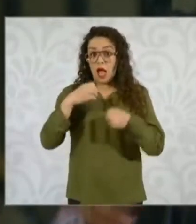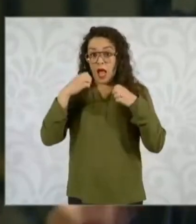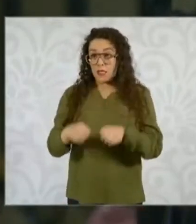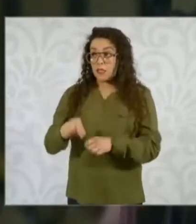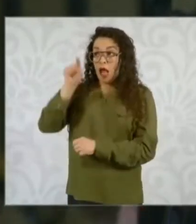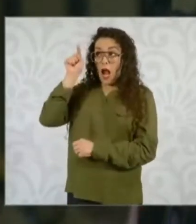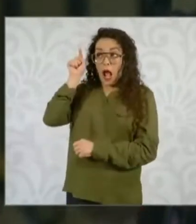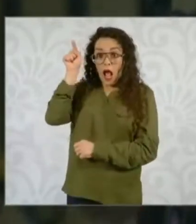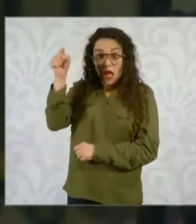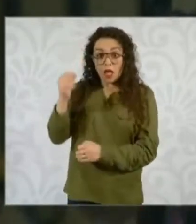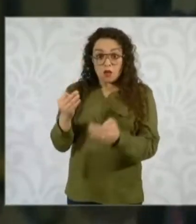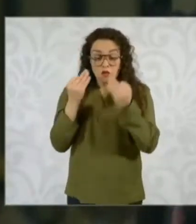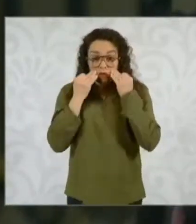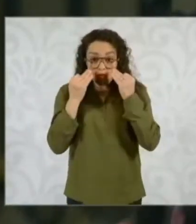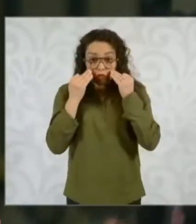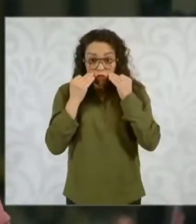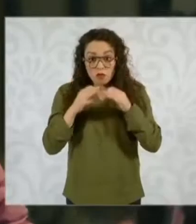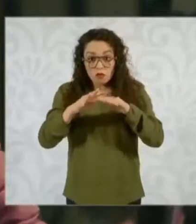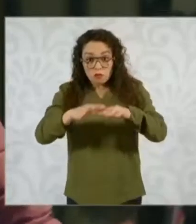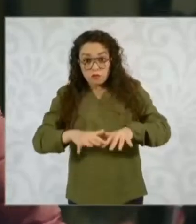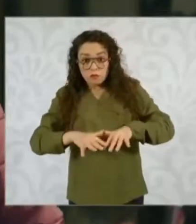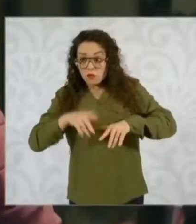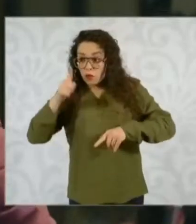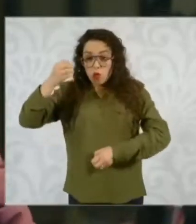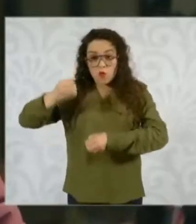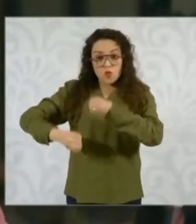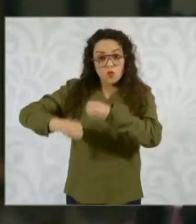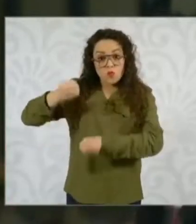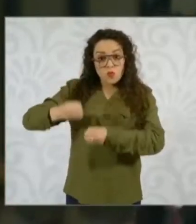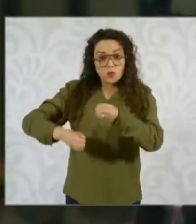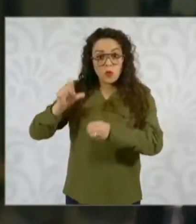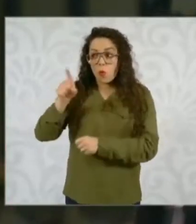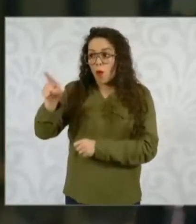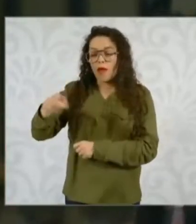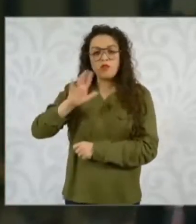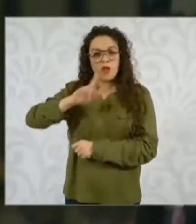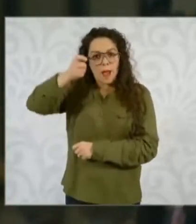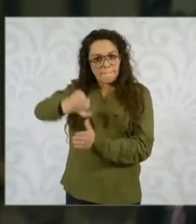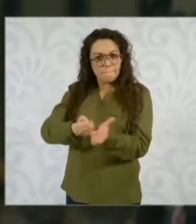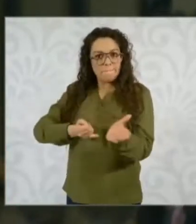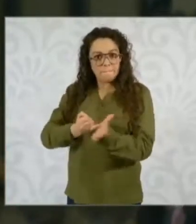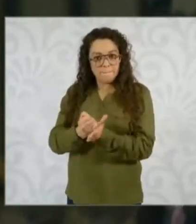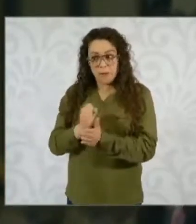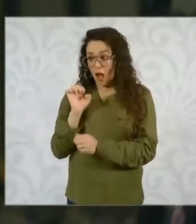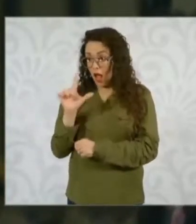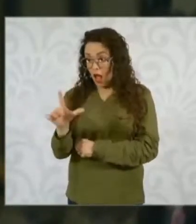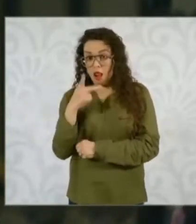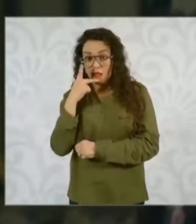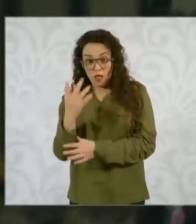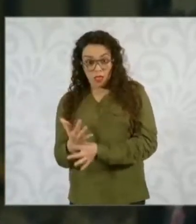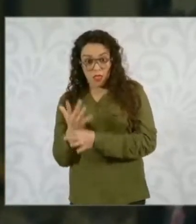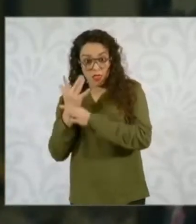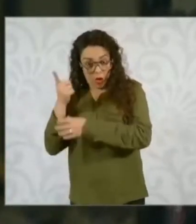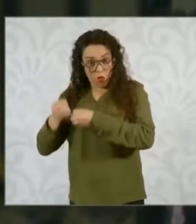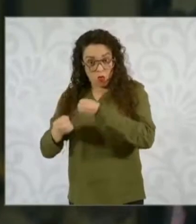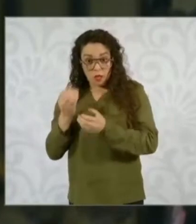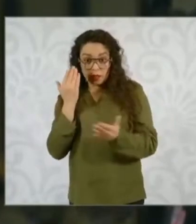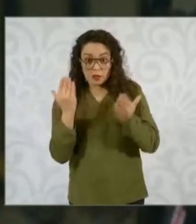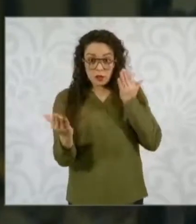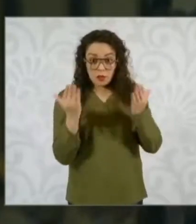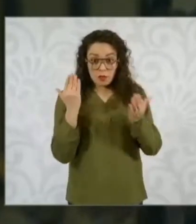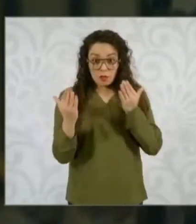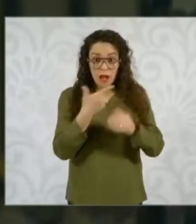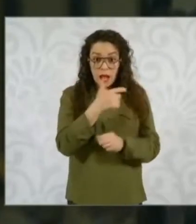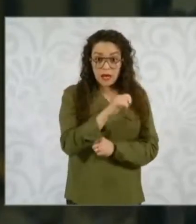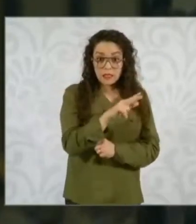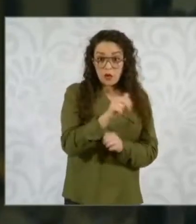en el juicio, bueno, en el juicio ya de la condena y él nunca comparó a Genaro García Luna con el Chapo